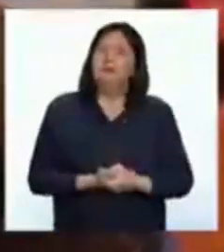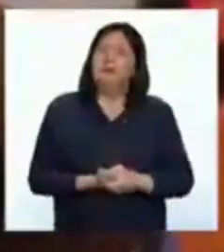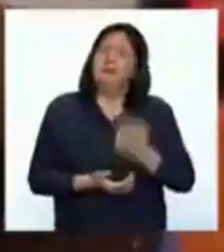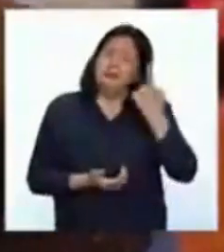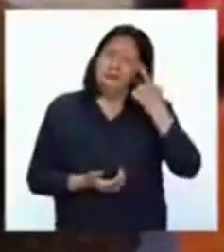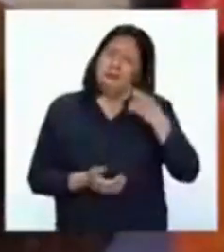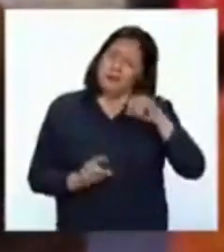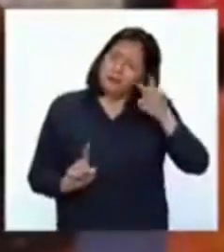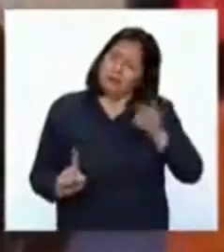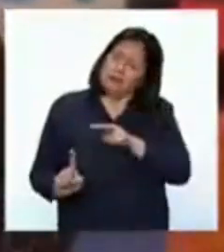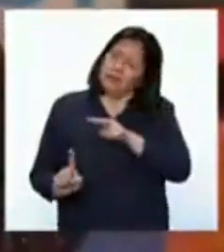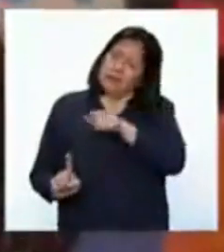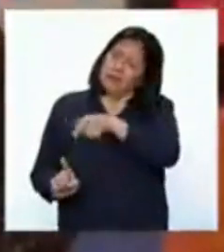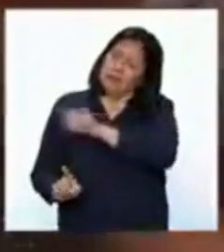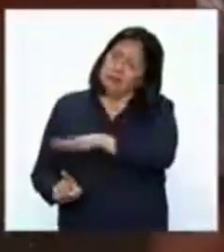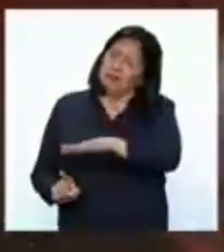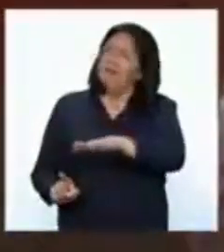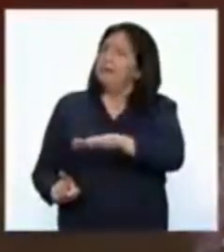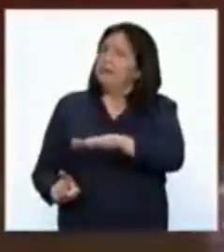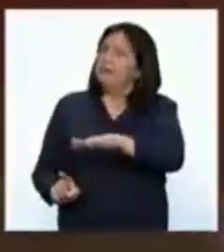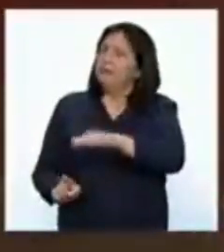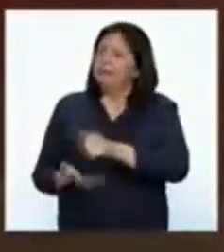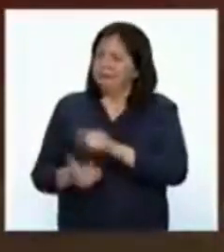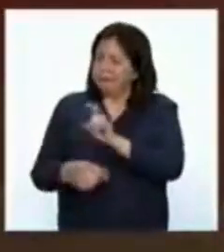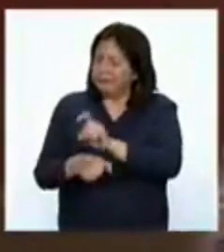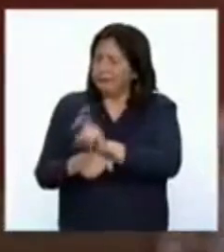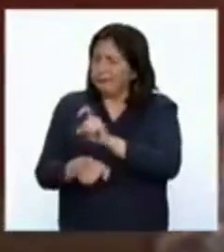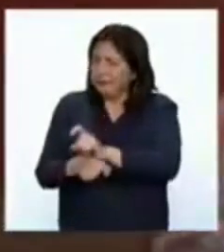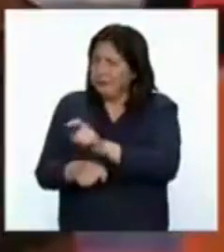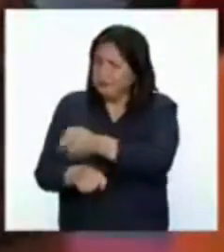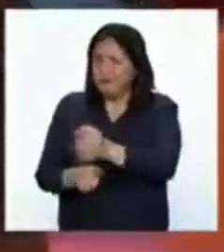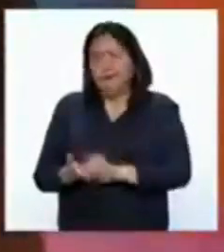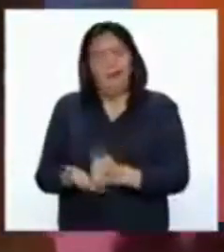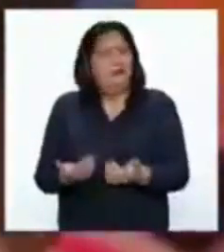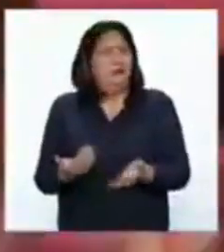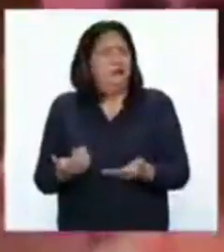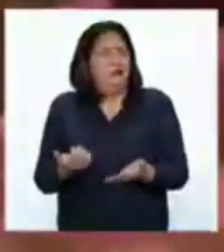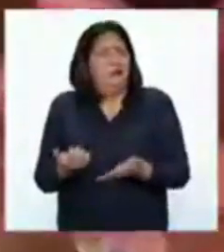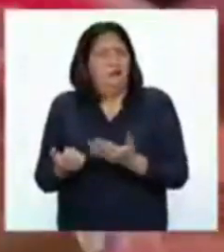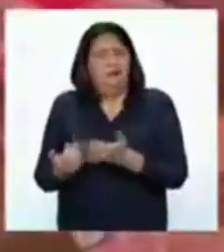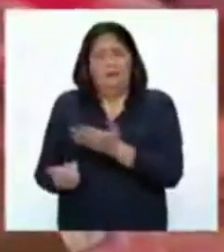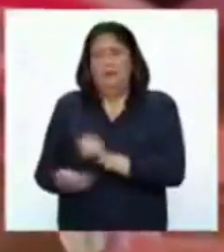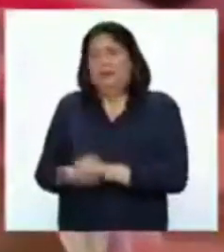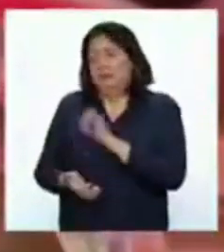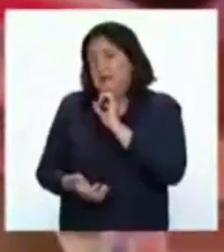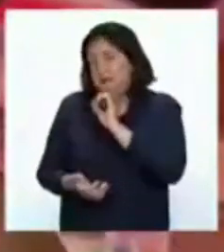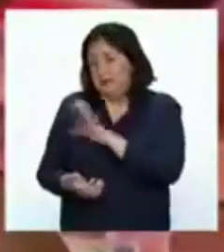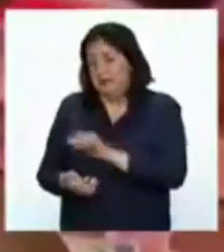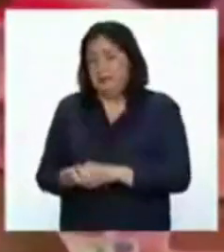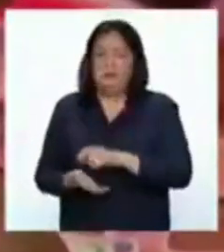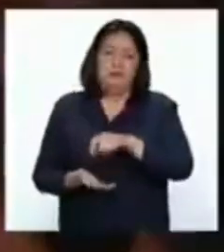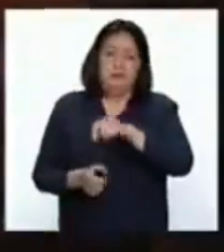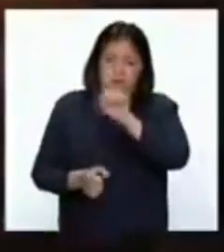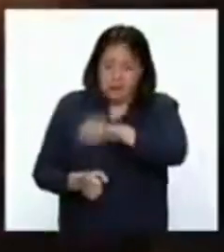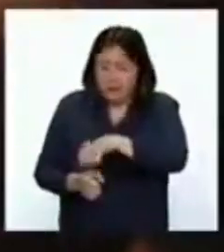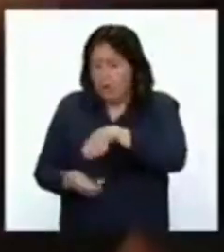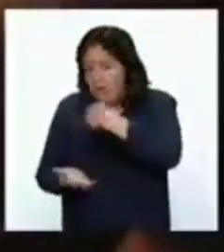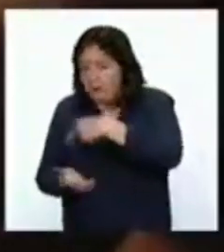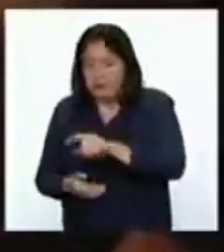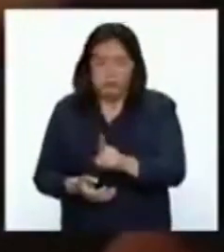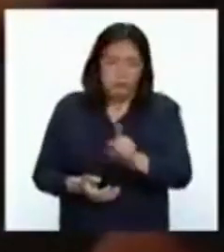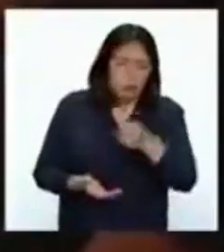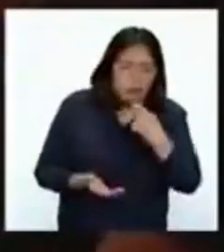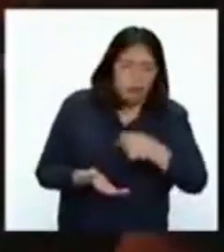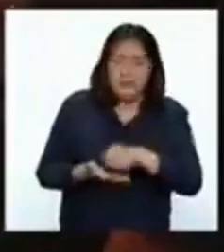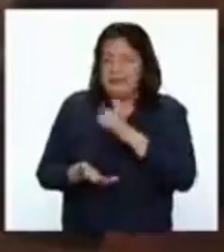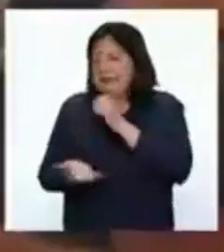centrarnos en los niños más que nada, enseñarles eso, algo cosas tan básicas, de decirles bueno, esto se come, esto no se come,